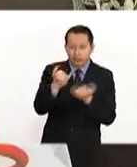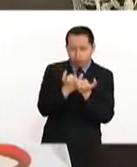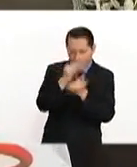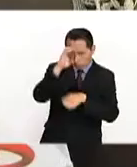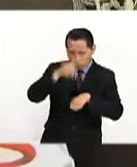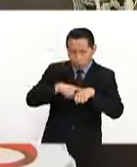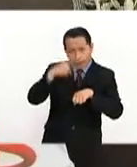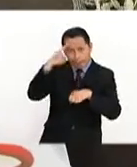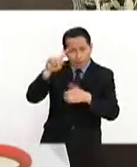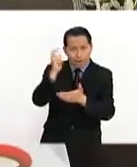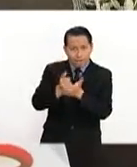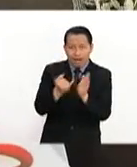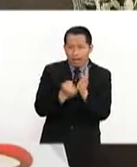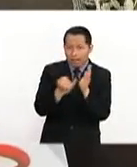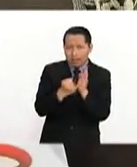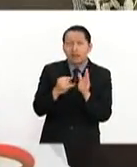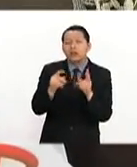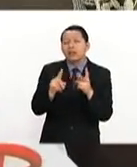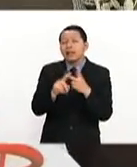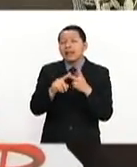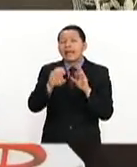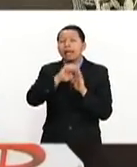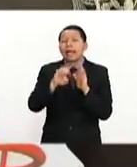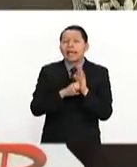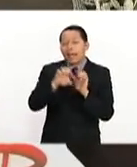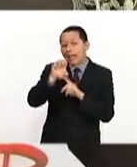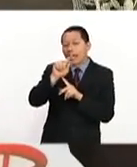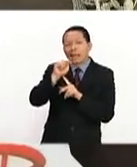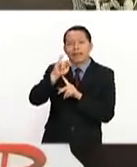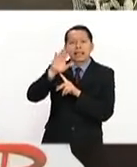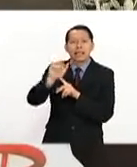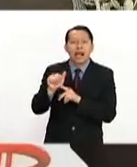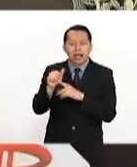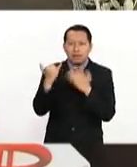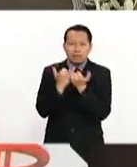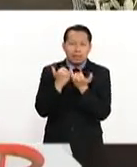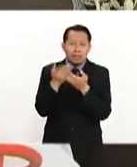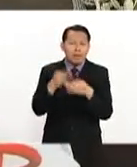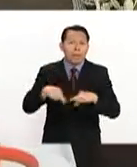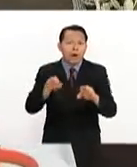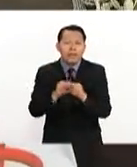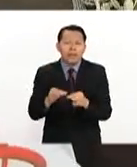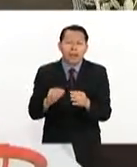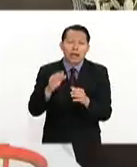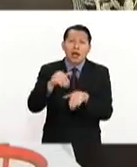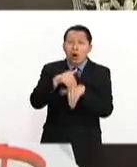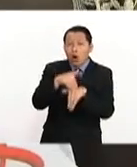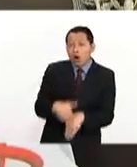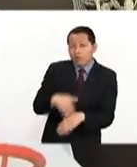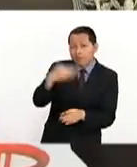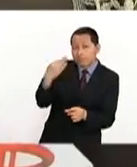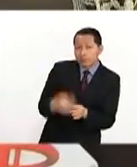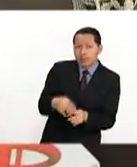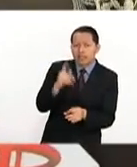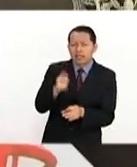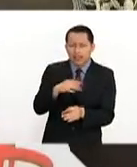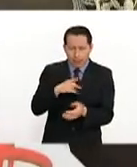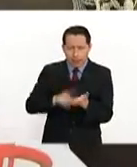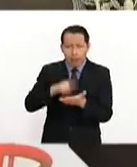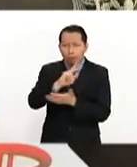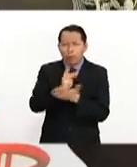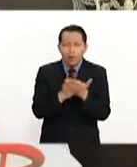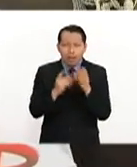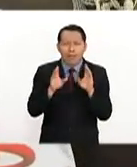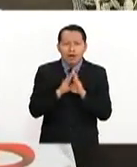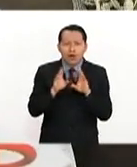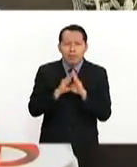contributiva, de ética, de lo importante que es el cumplimiento. La idea de esto es, tenemos un programa, estamos desarrollando un